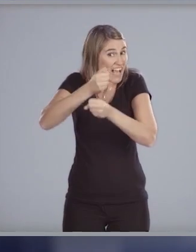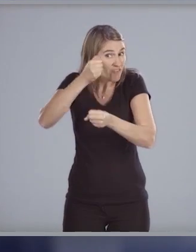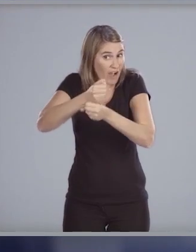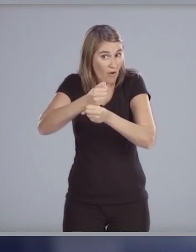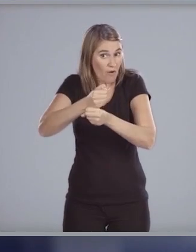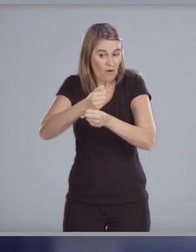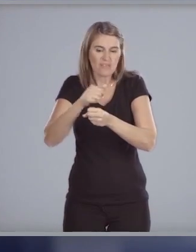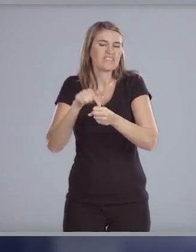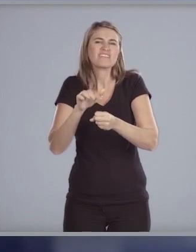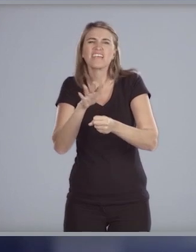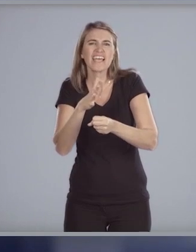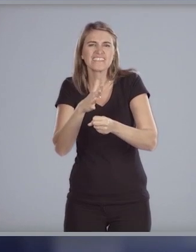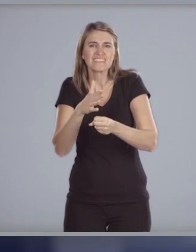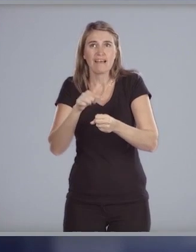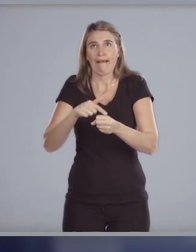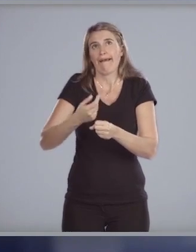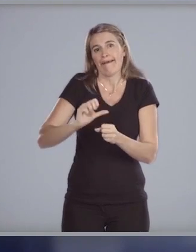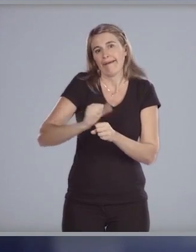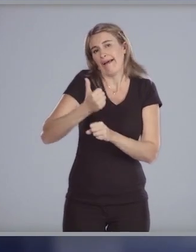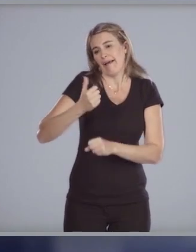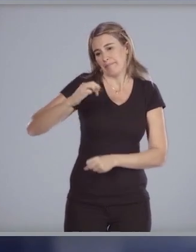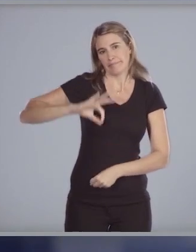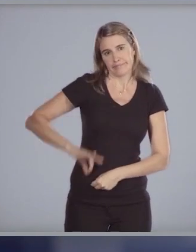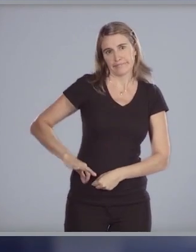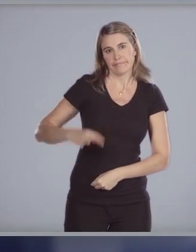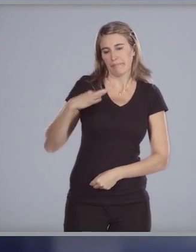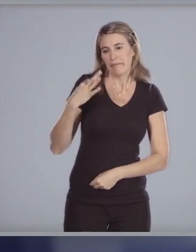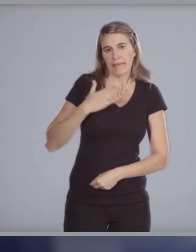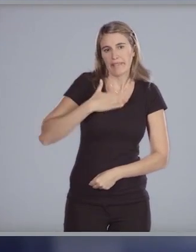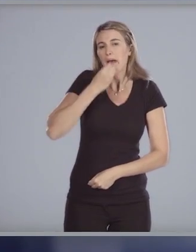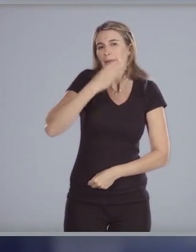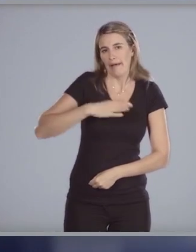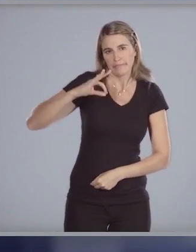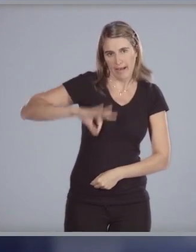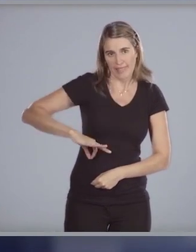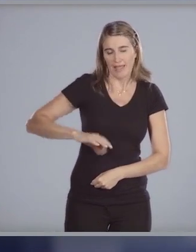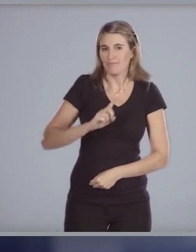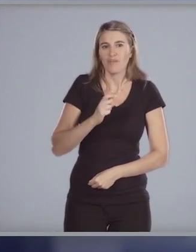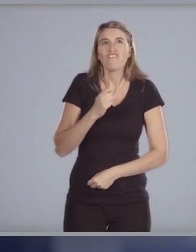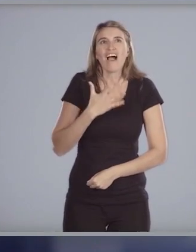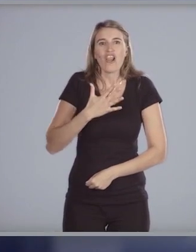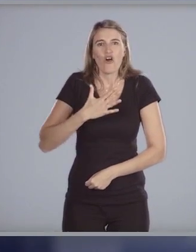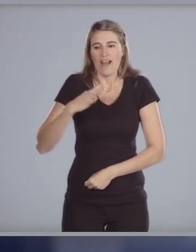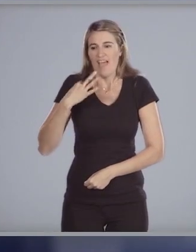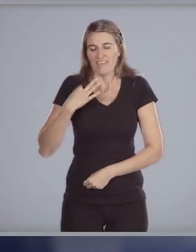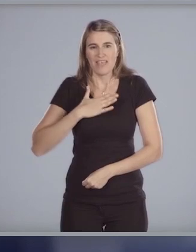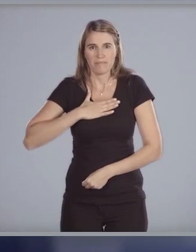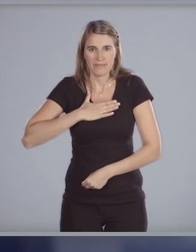no solo es una forma de ganarse la vida sino también un valor de vida